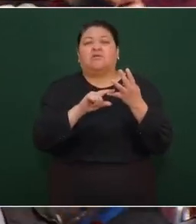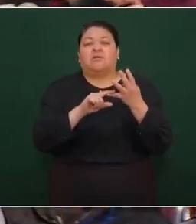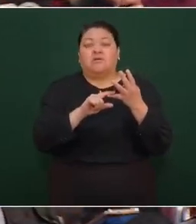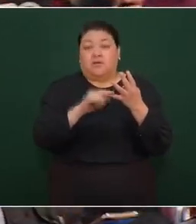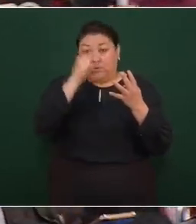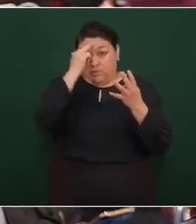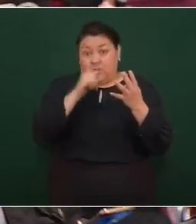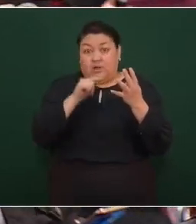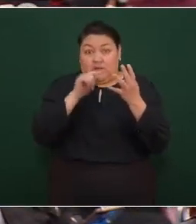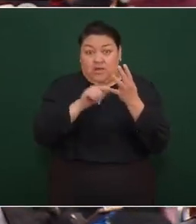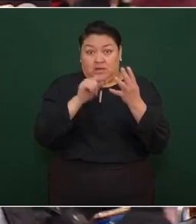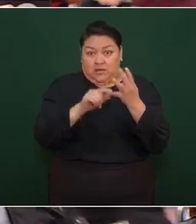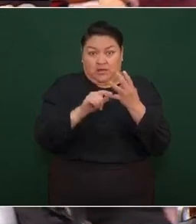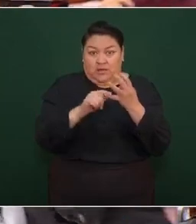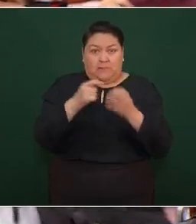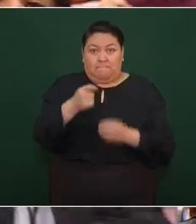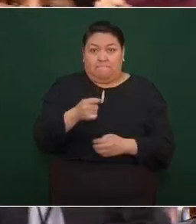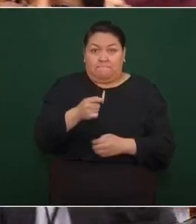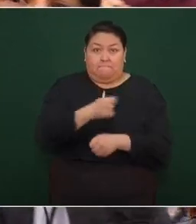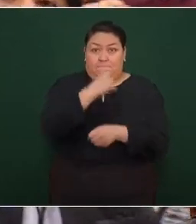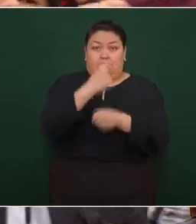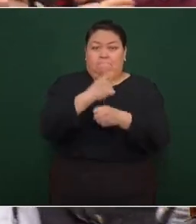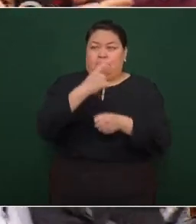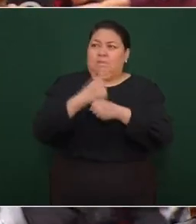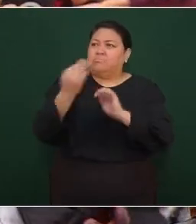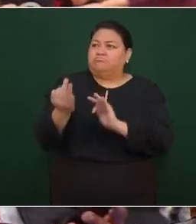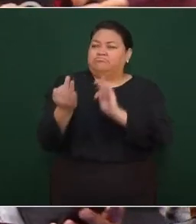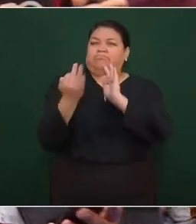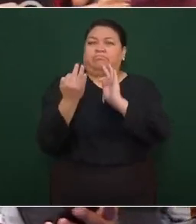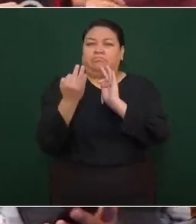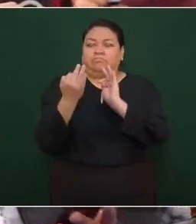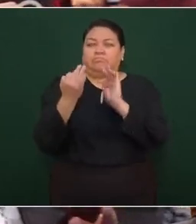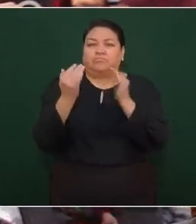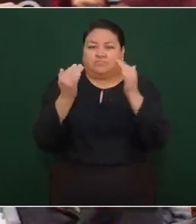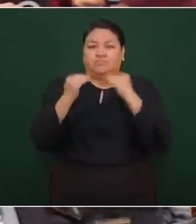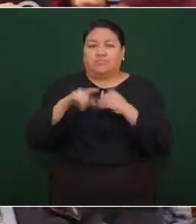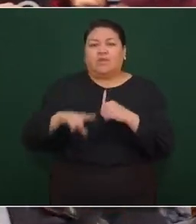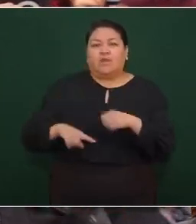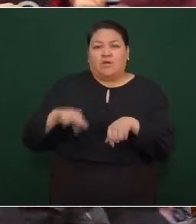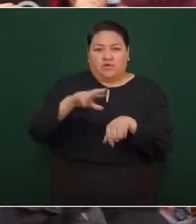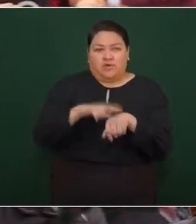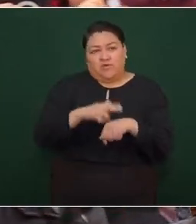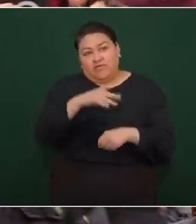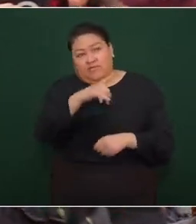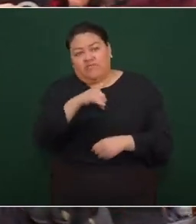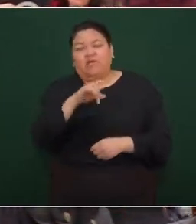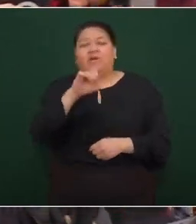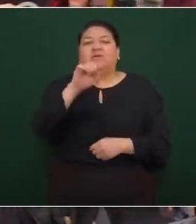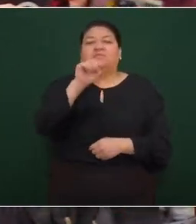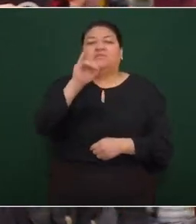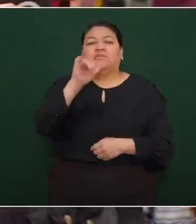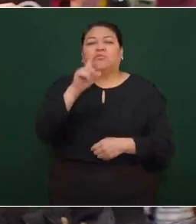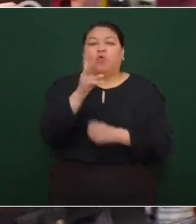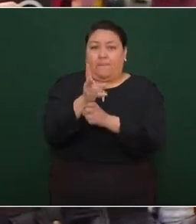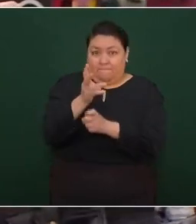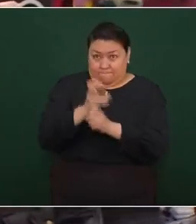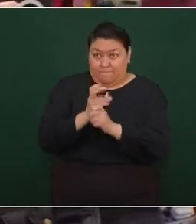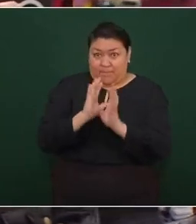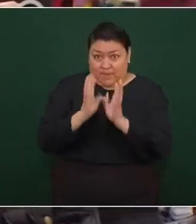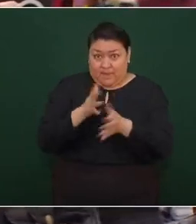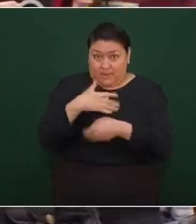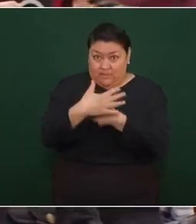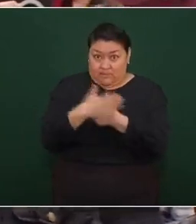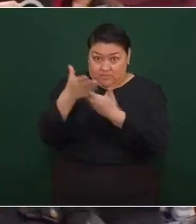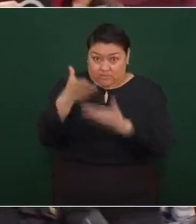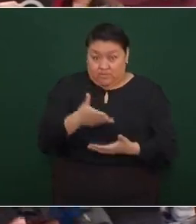que fue reconocido como el primer combatiente de estas batallas. Y el gobernador Sergio Salomón lo ha invitado para el desfile del